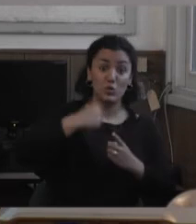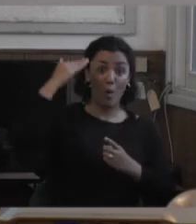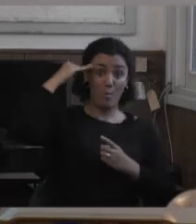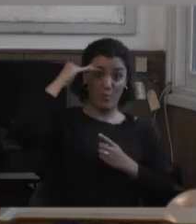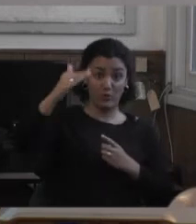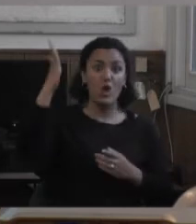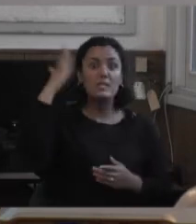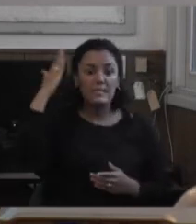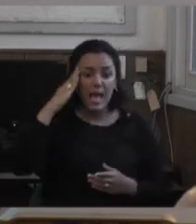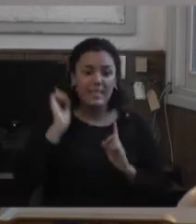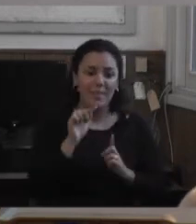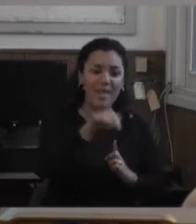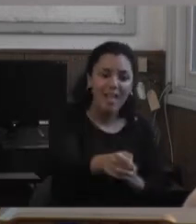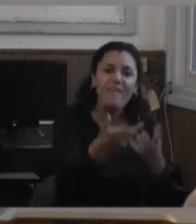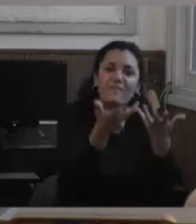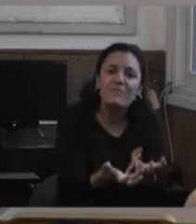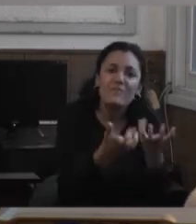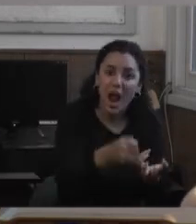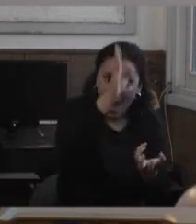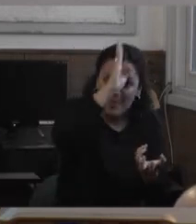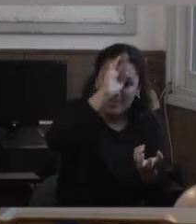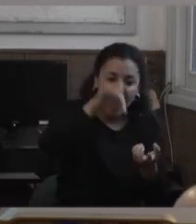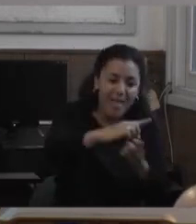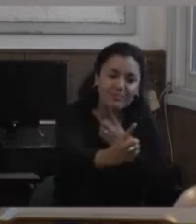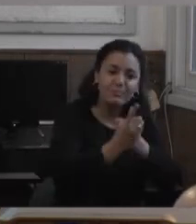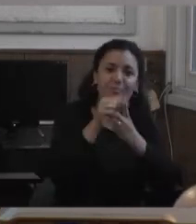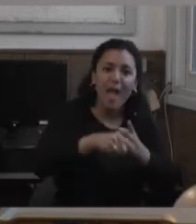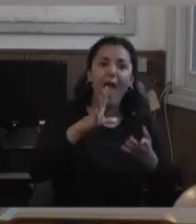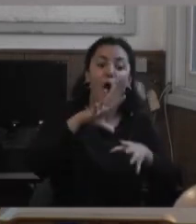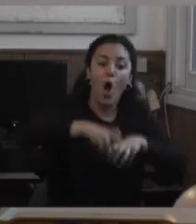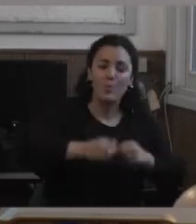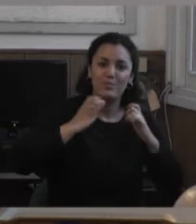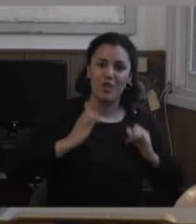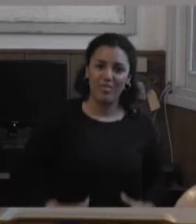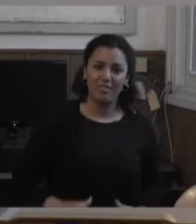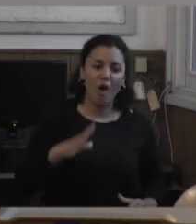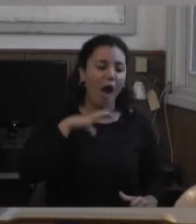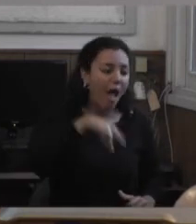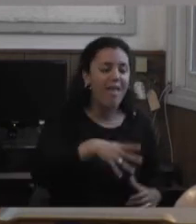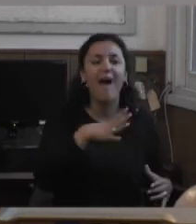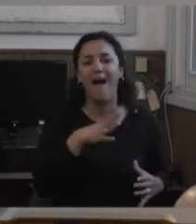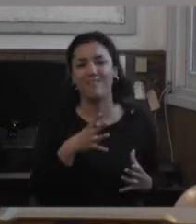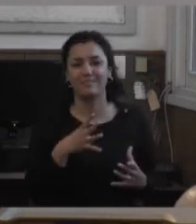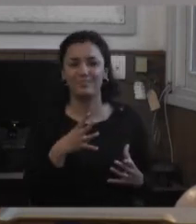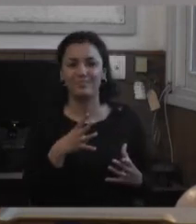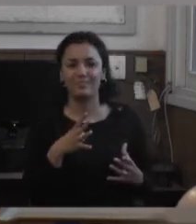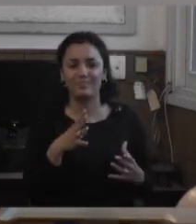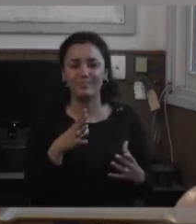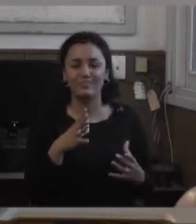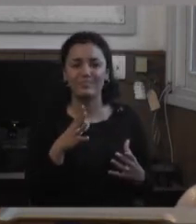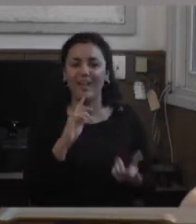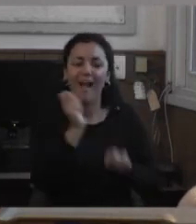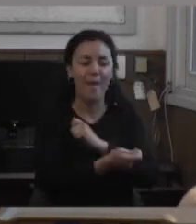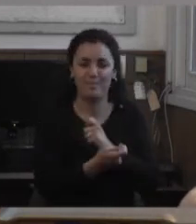deseo de aprender con un compromiso ético ahí pasa algo ahí no tenés que saber de discapacidad vos tenés que confiar